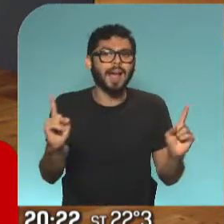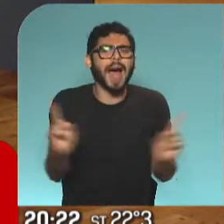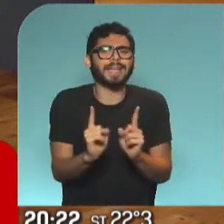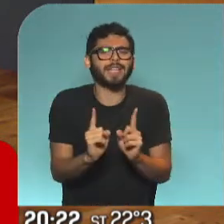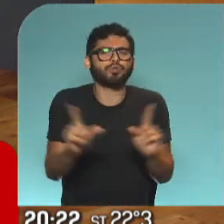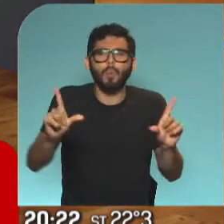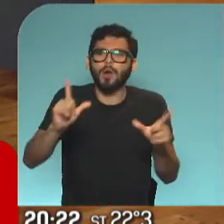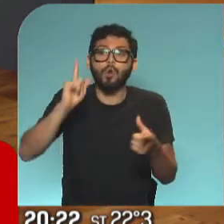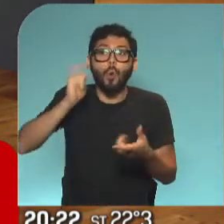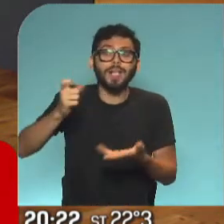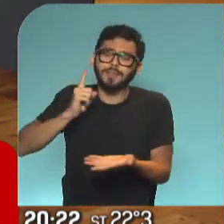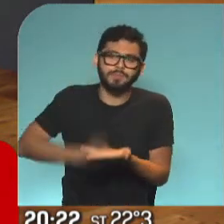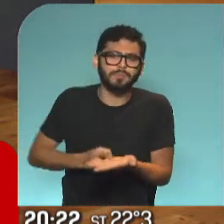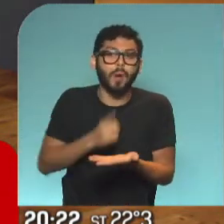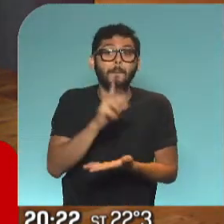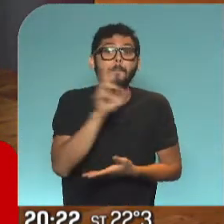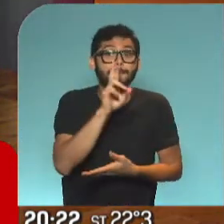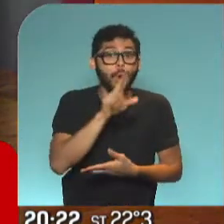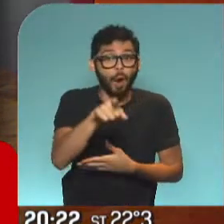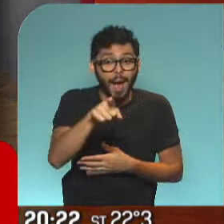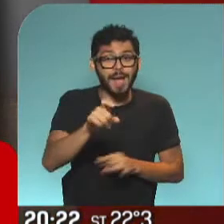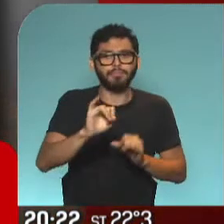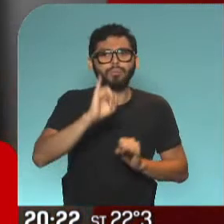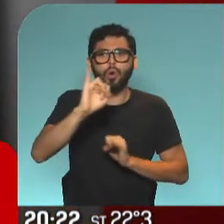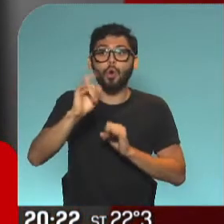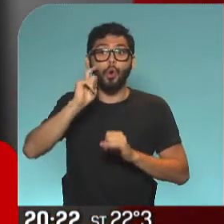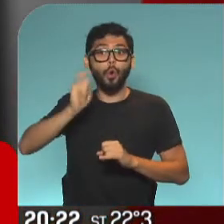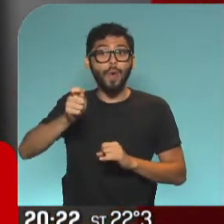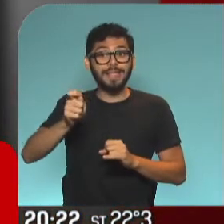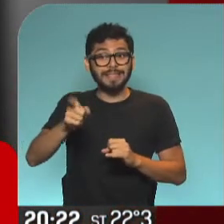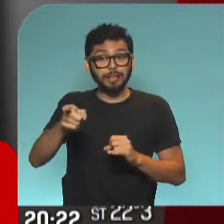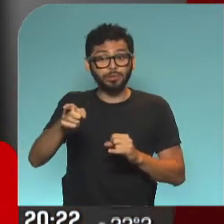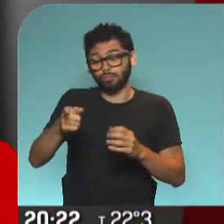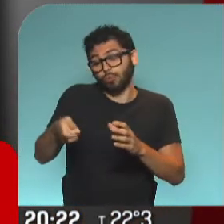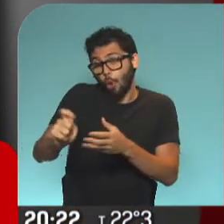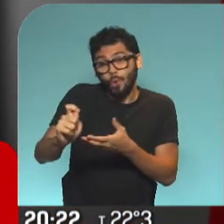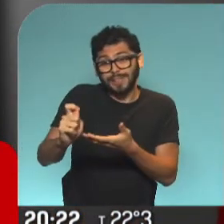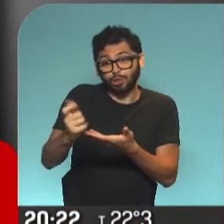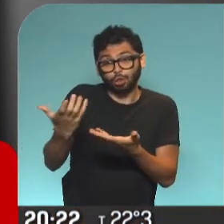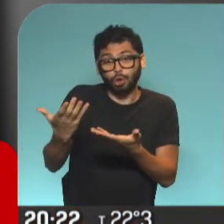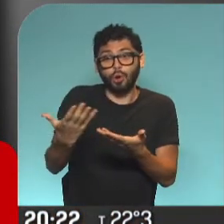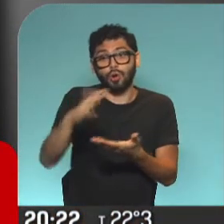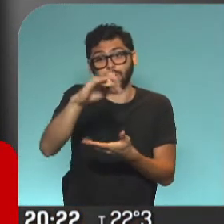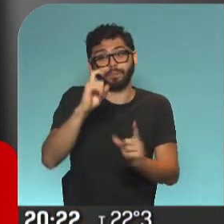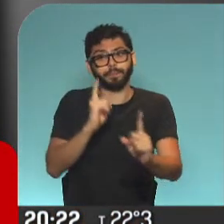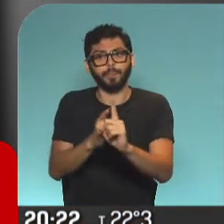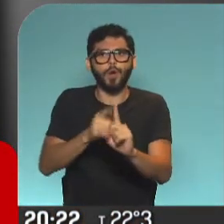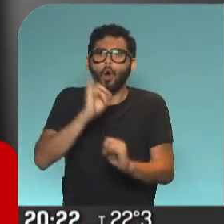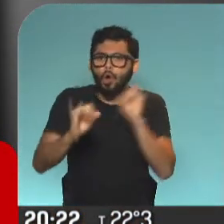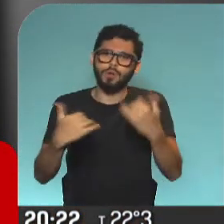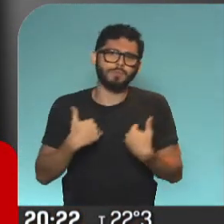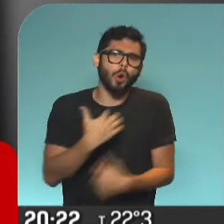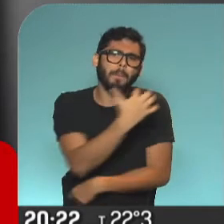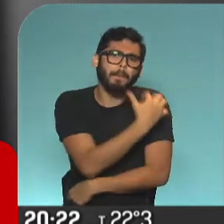con el fallo? La mujer contó en ese juicio oral y público, básicamente, que era una mujer pobre,